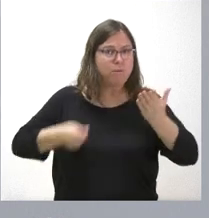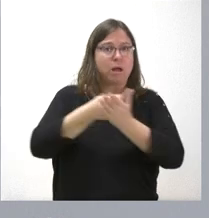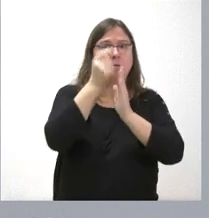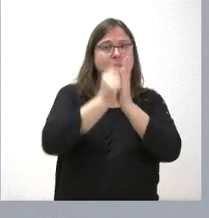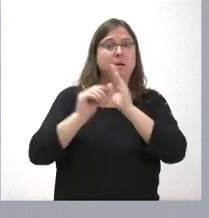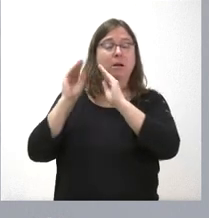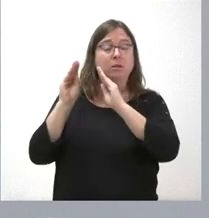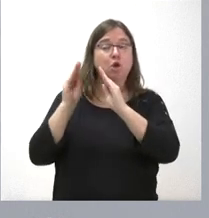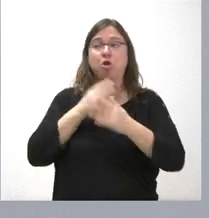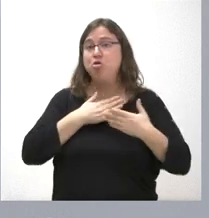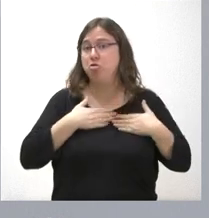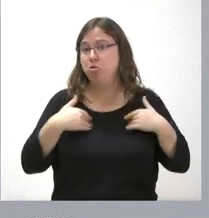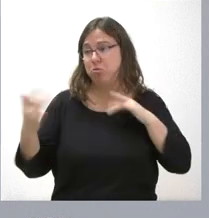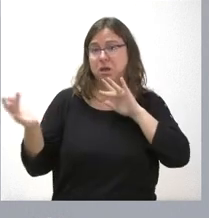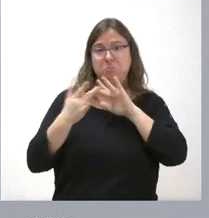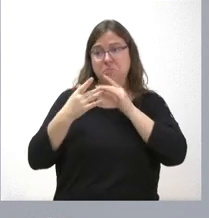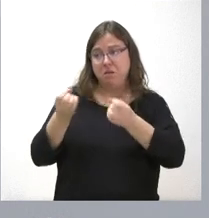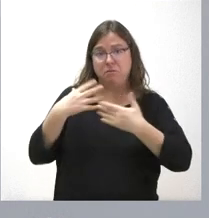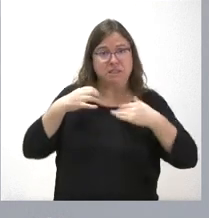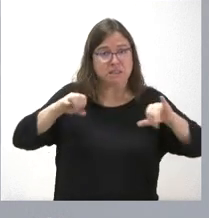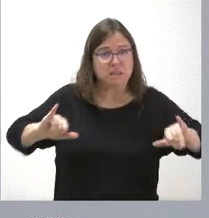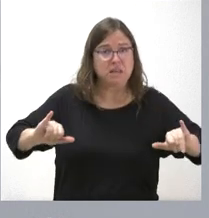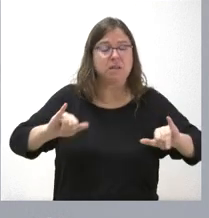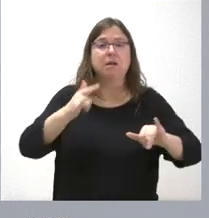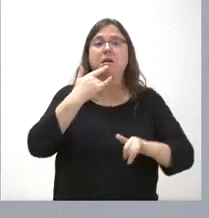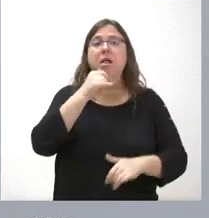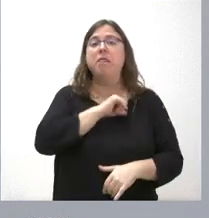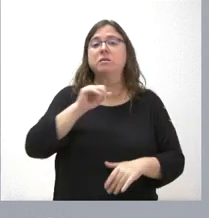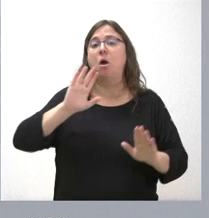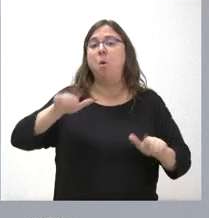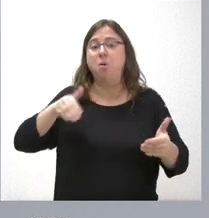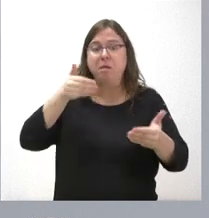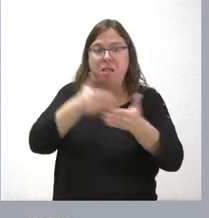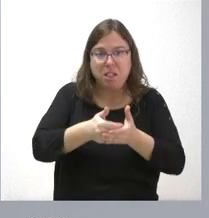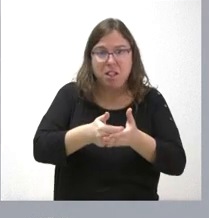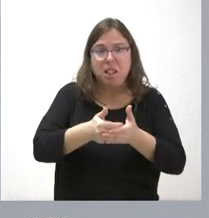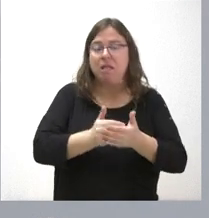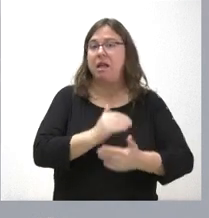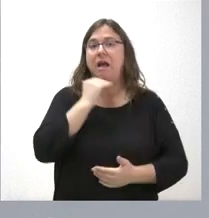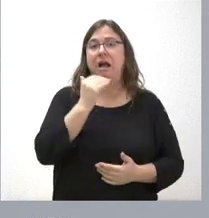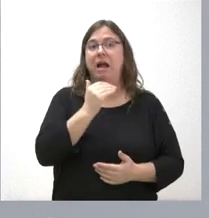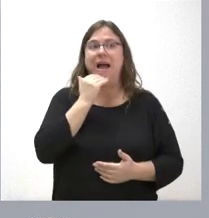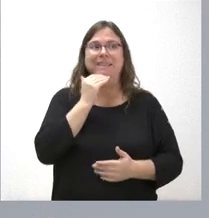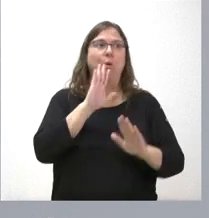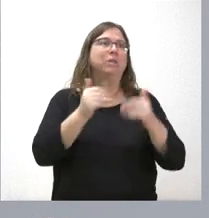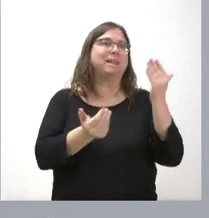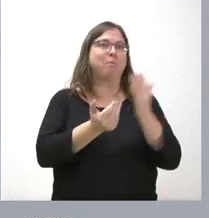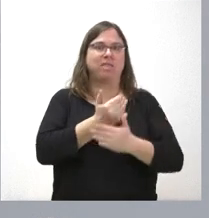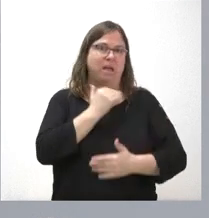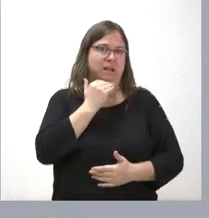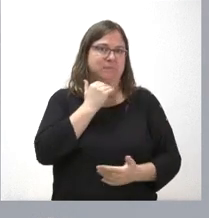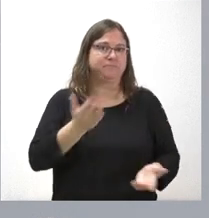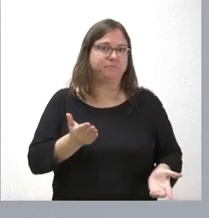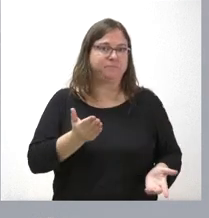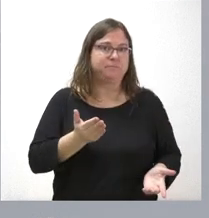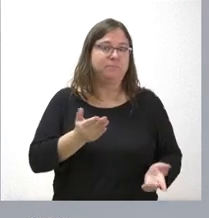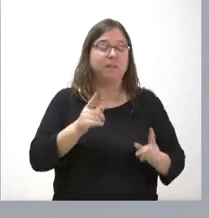No se nos ha querido contar, no se nos ha querido informar, se ha tomado una decisión en el último día prácticamente hábil a estos efectos y con